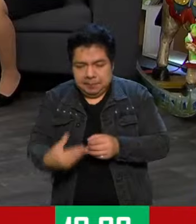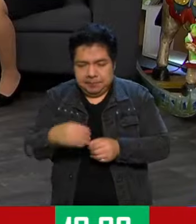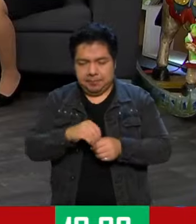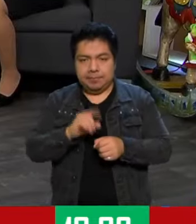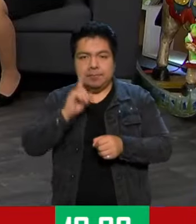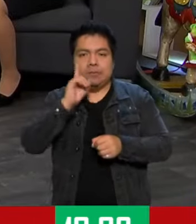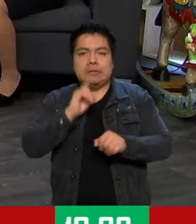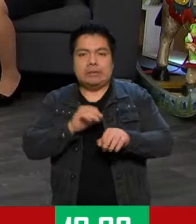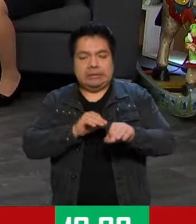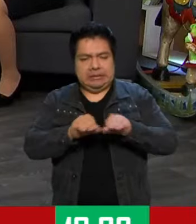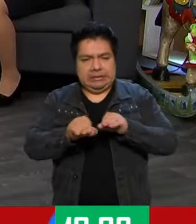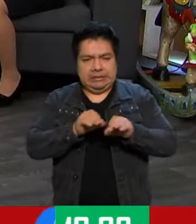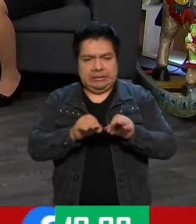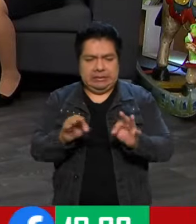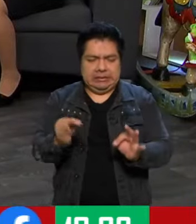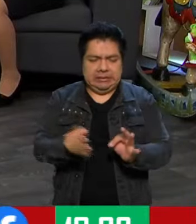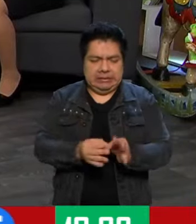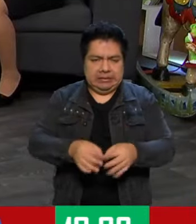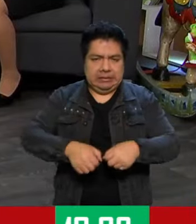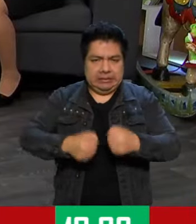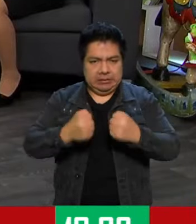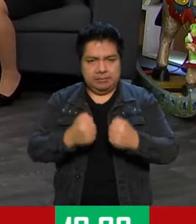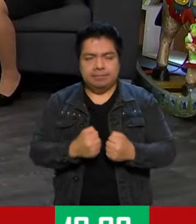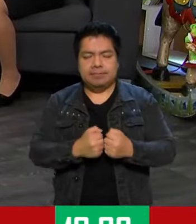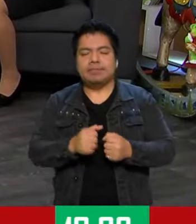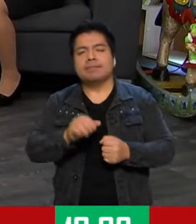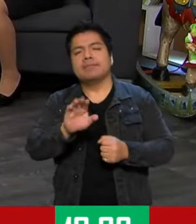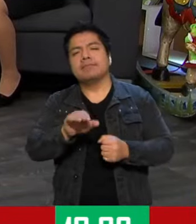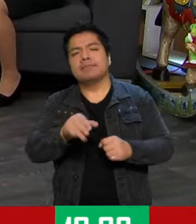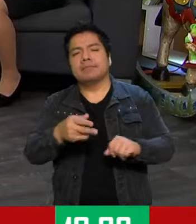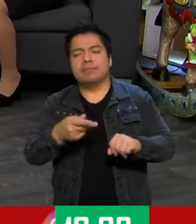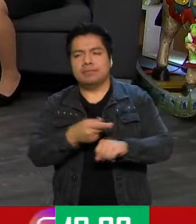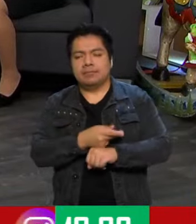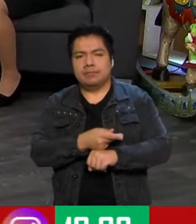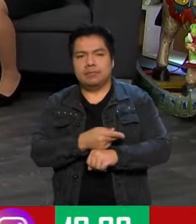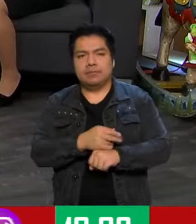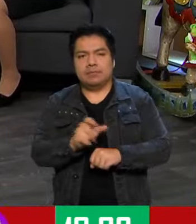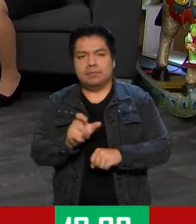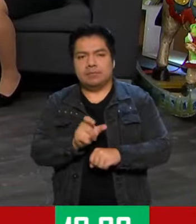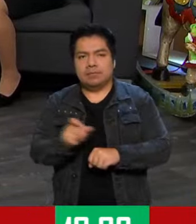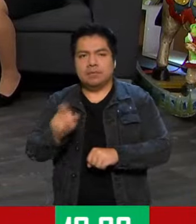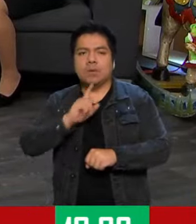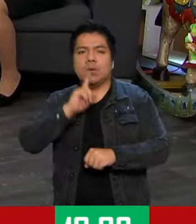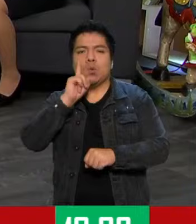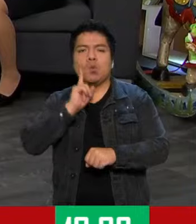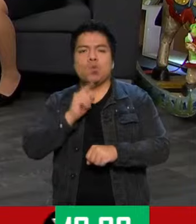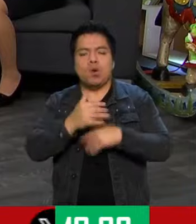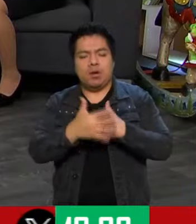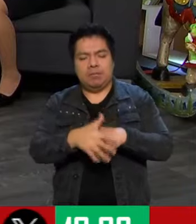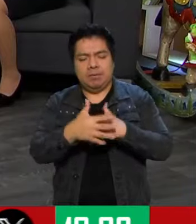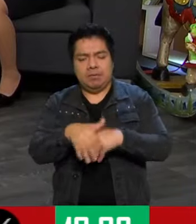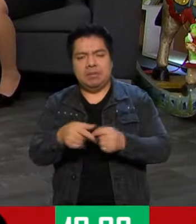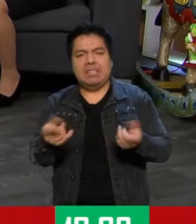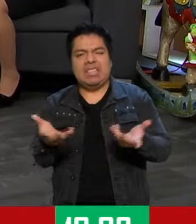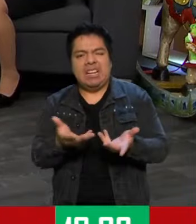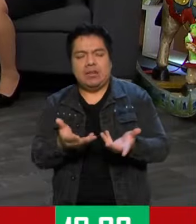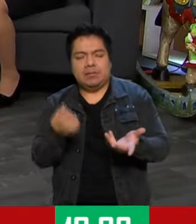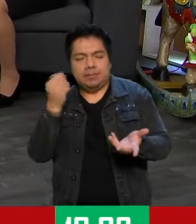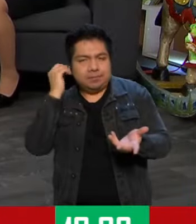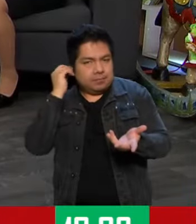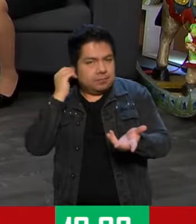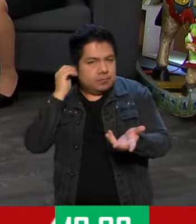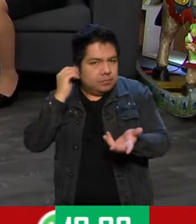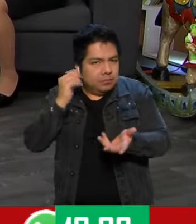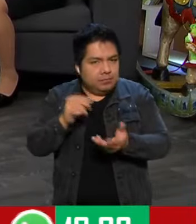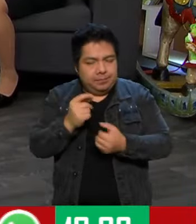trabajadoras y entronas allá. Las averitas. Oye, ¿y qué van a hacer exactamente las mujeres en el desfile? Porque acuérdense que también hay una